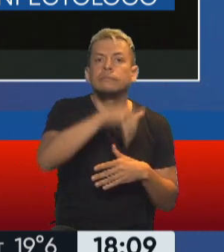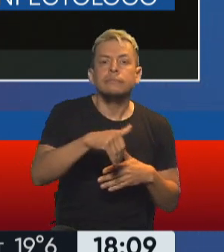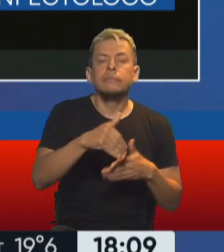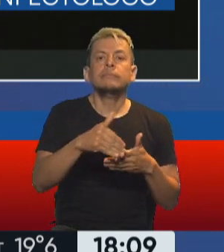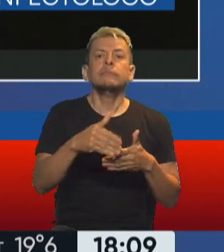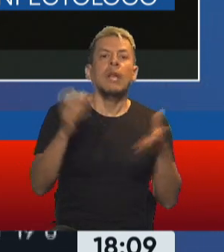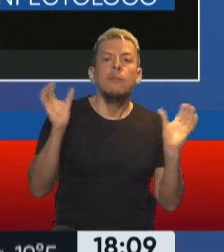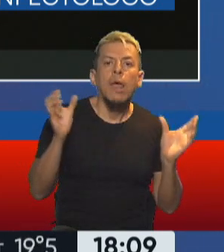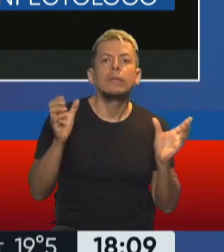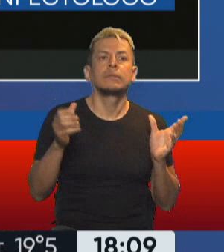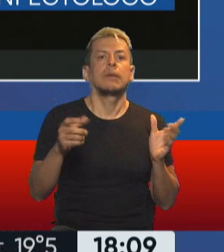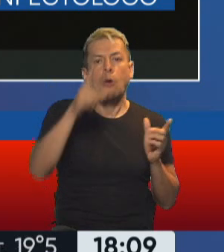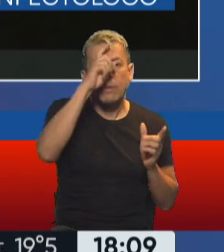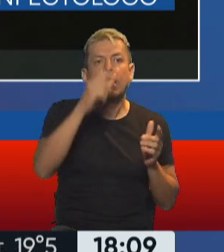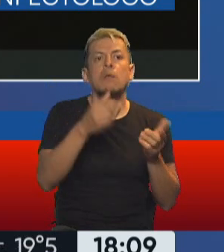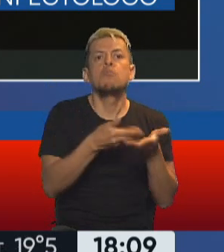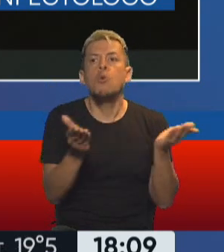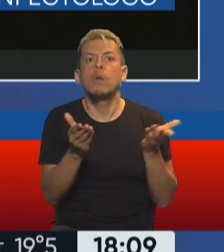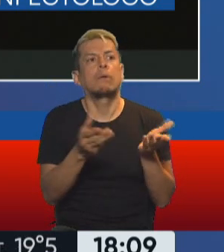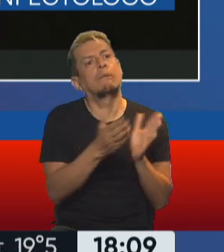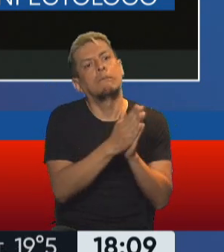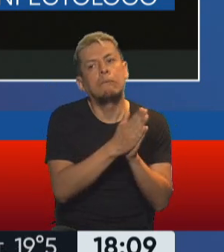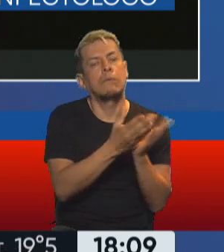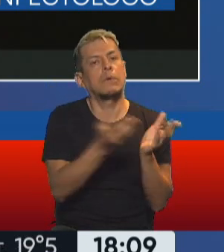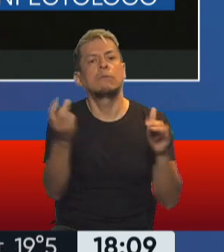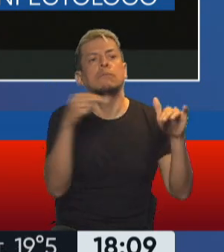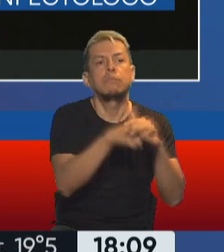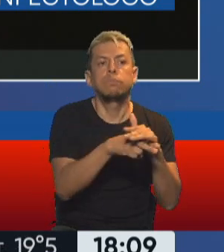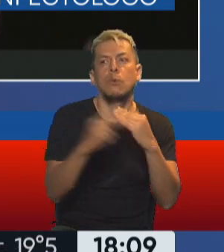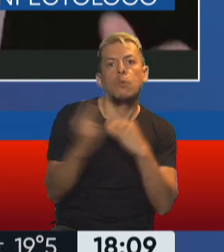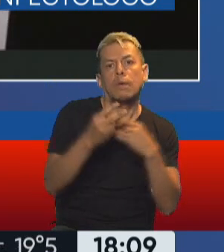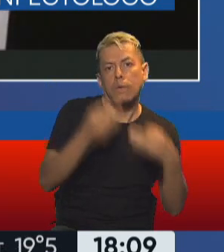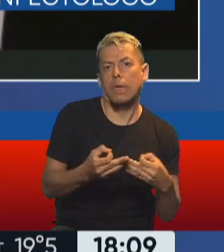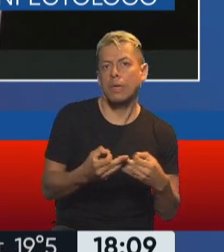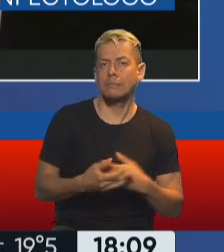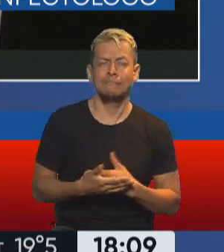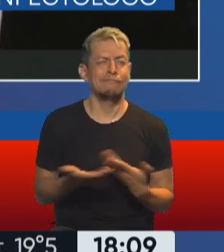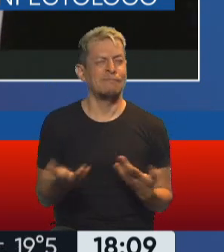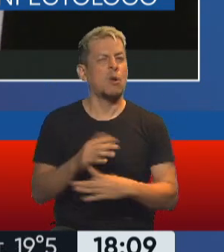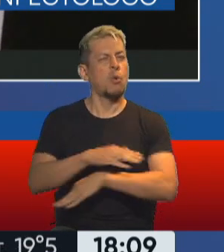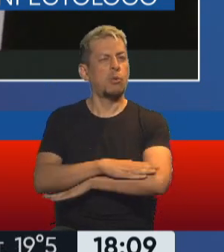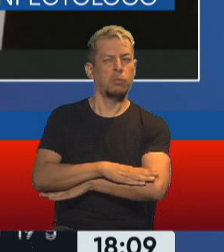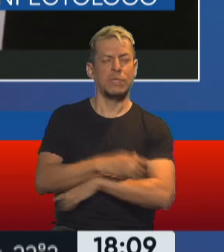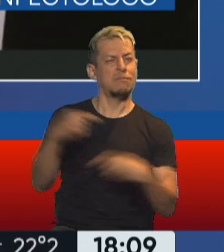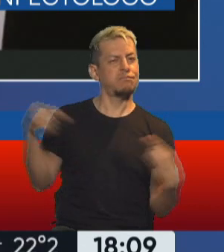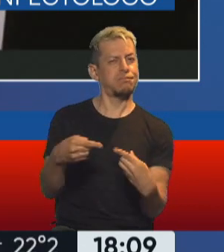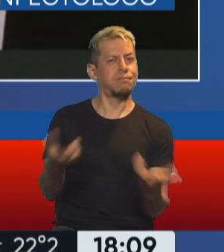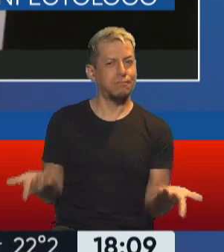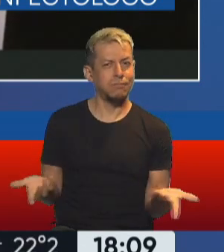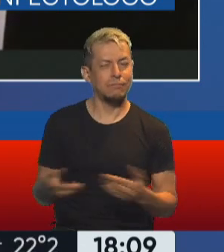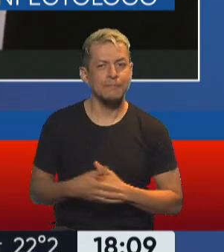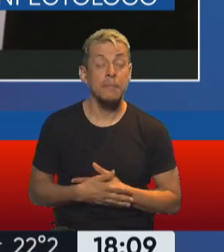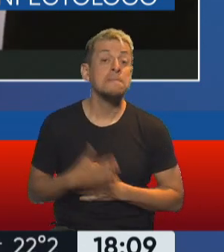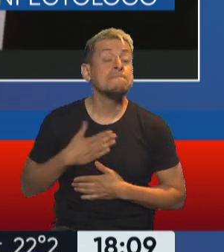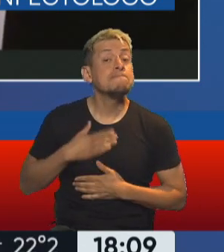público pidiendo auxilio y que se los cure y la mejor CAM y los mejores profesores. Entonces, son actitudes muy paradojales. Pero yo